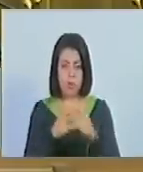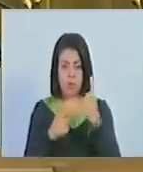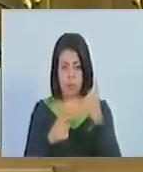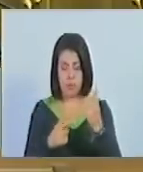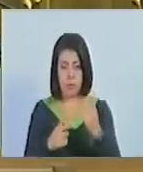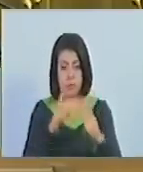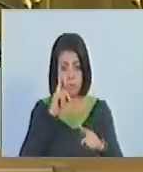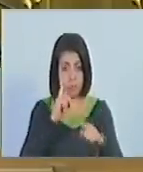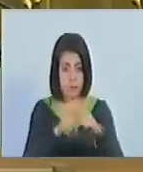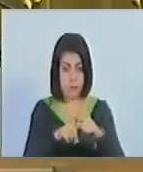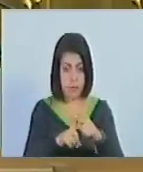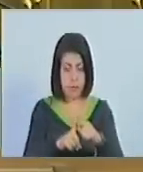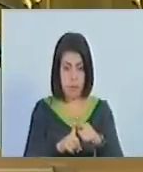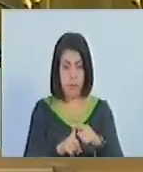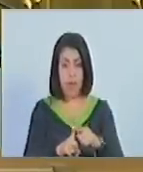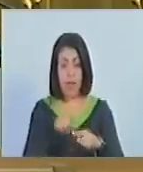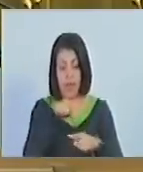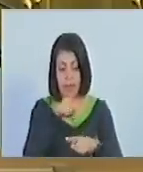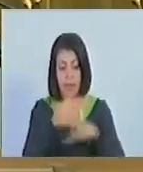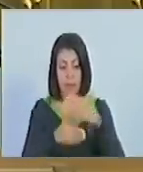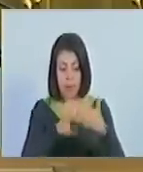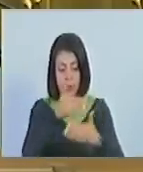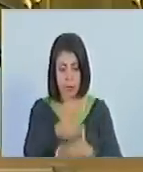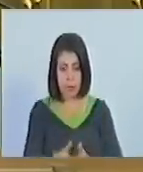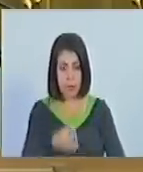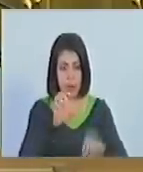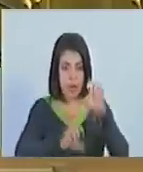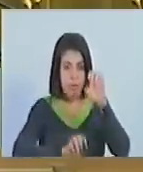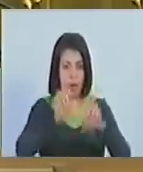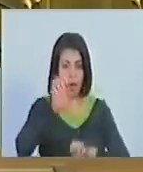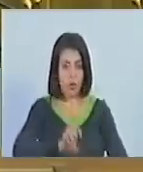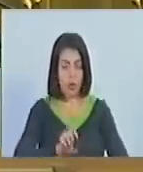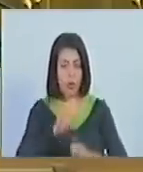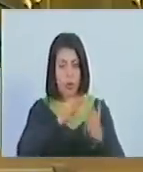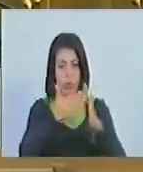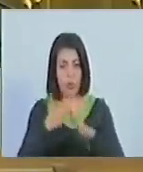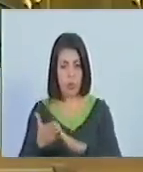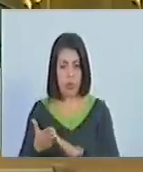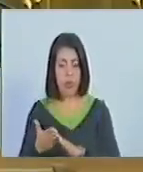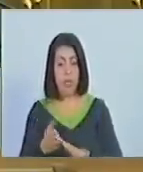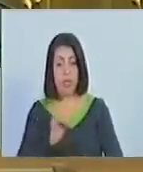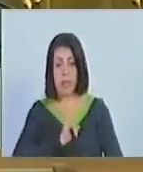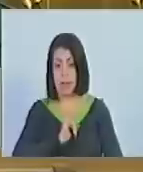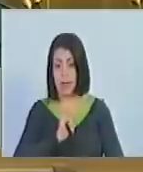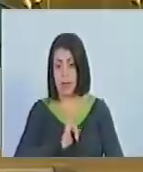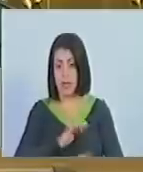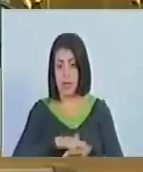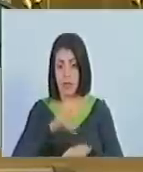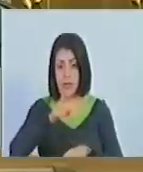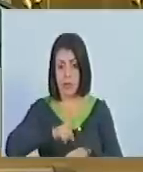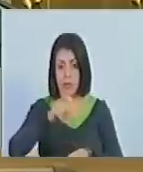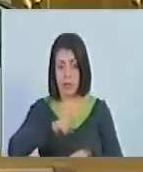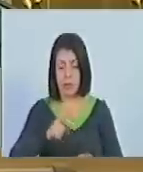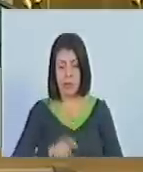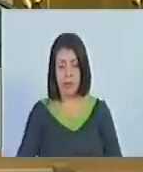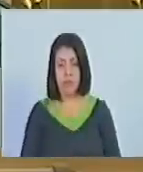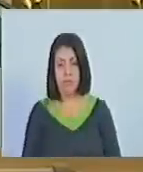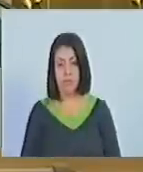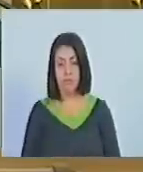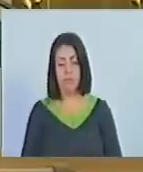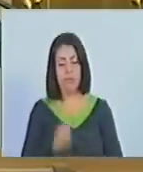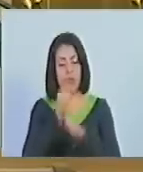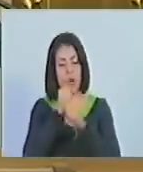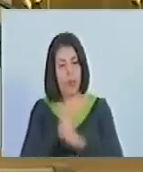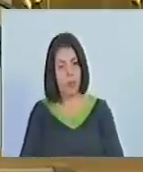Uno. Diagnóstico. Esta fase caracteriza integralmente a las comunidades. Se identifican las necesidades, las